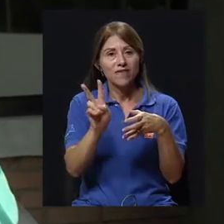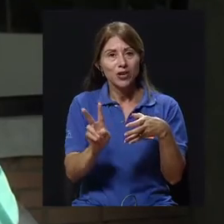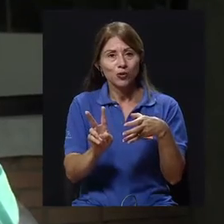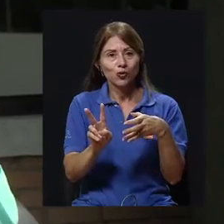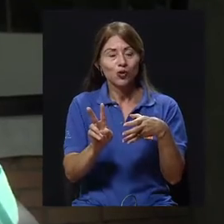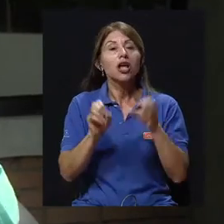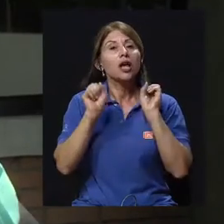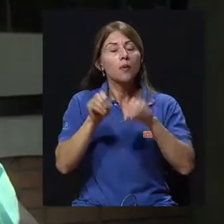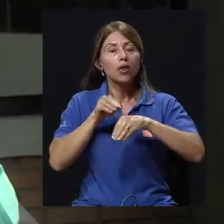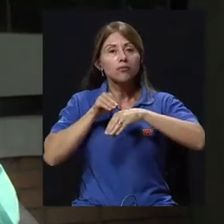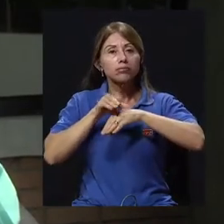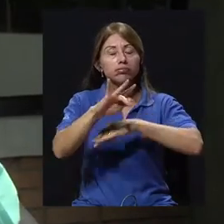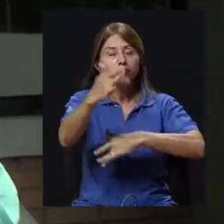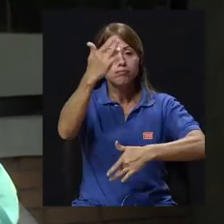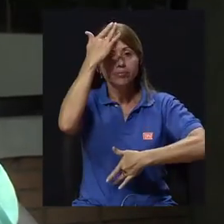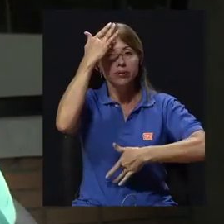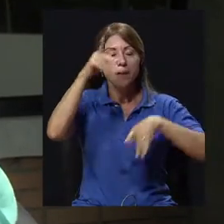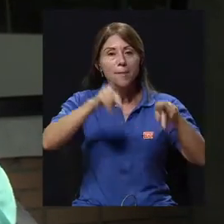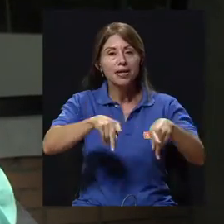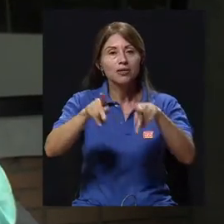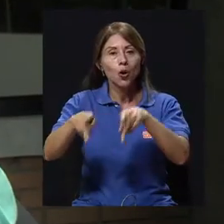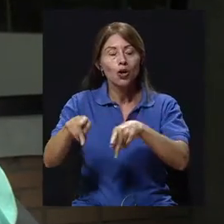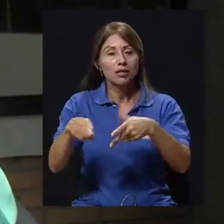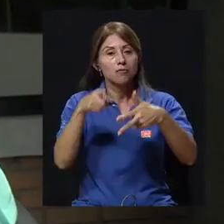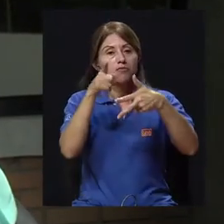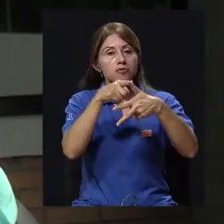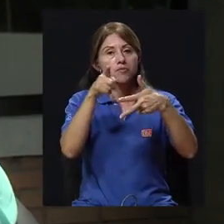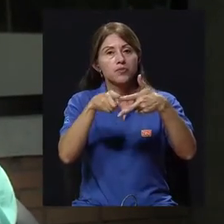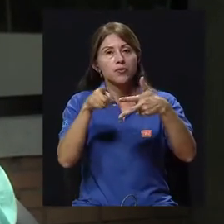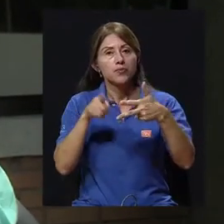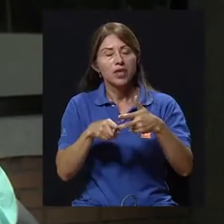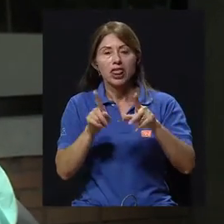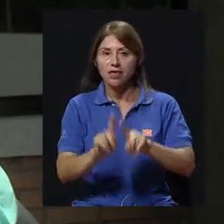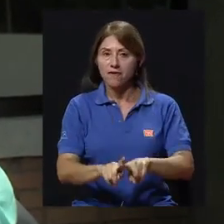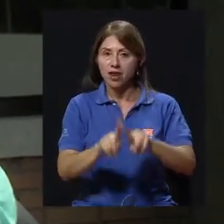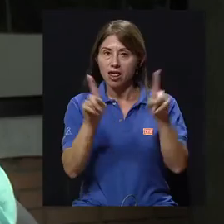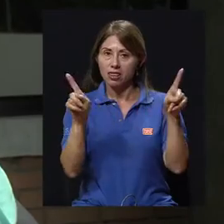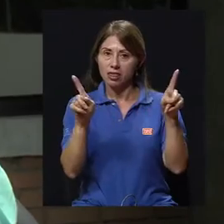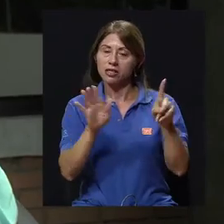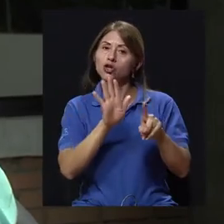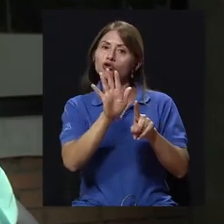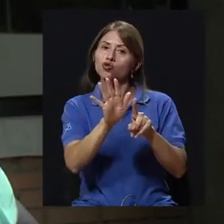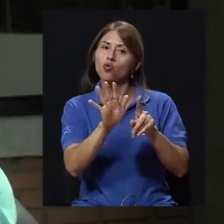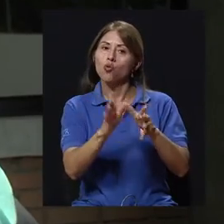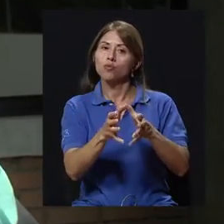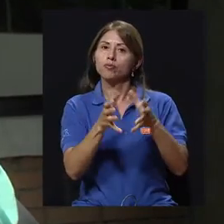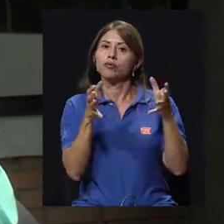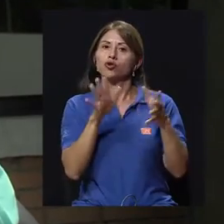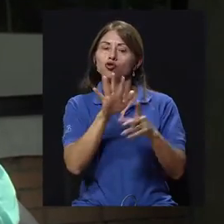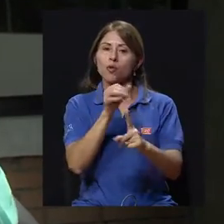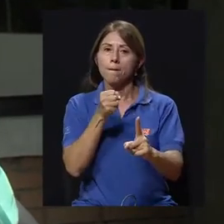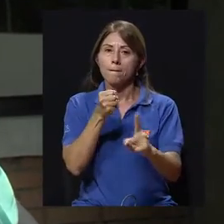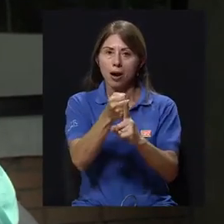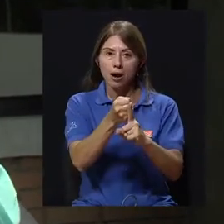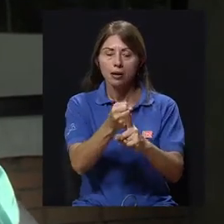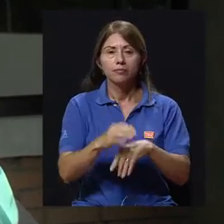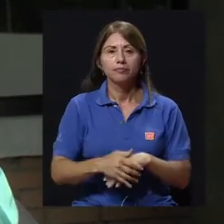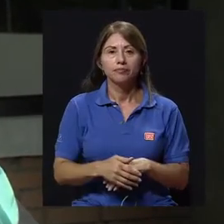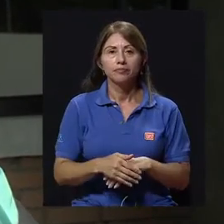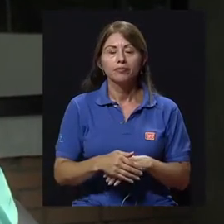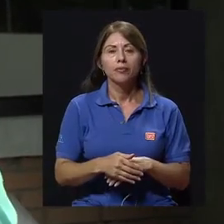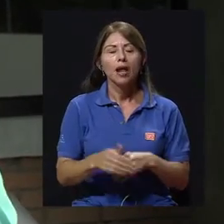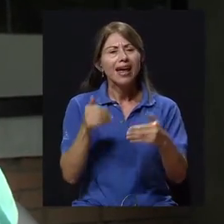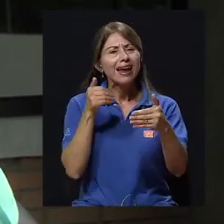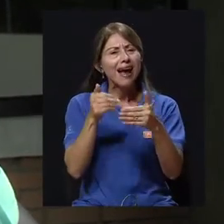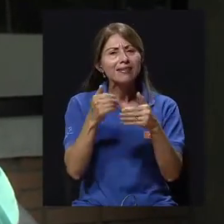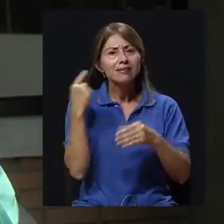y que además de eso son diferentes en cuanto a la magnitud y el impacto que pueden tener. Lo que casi siempre la